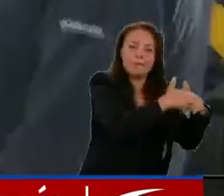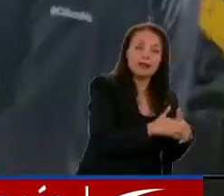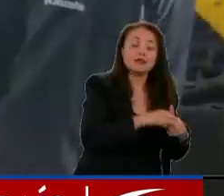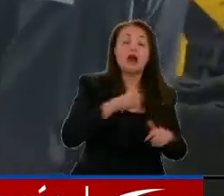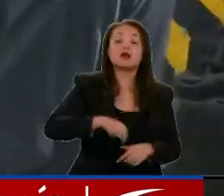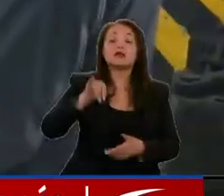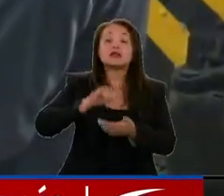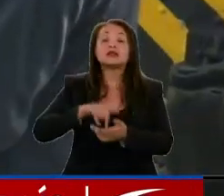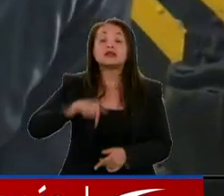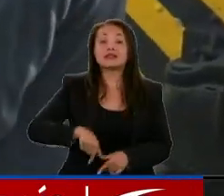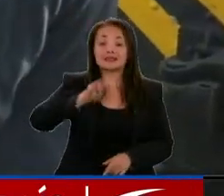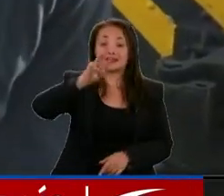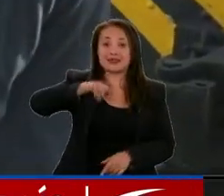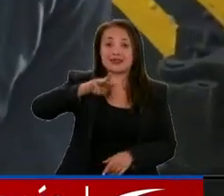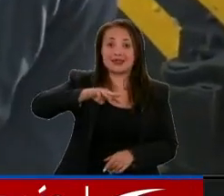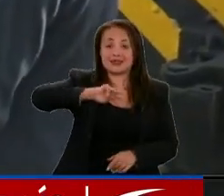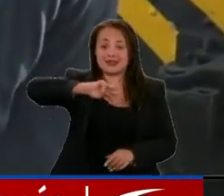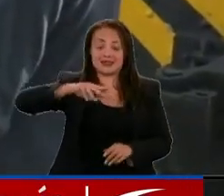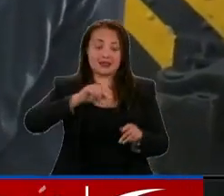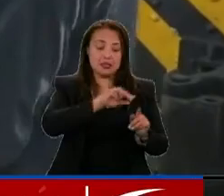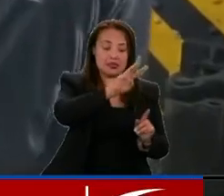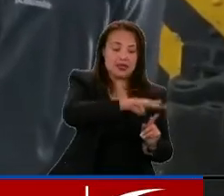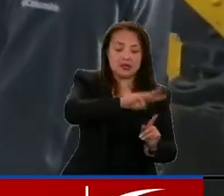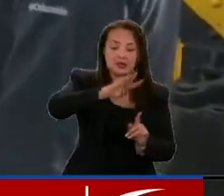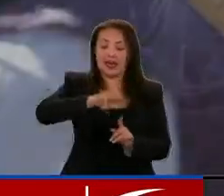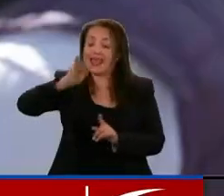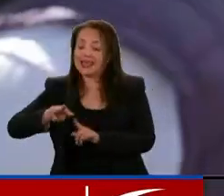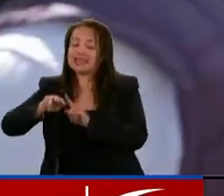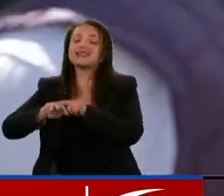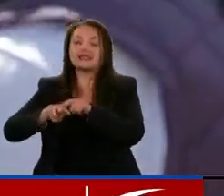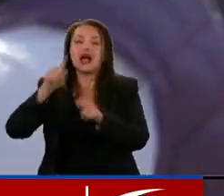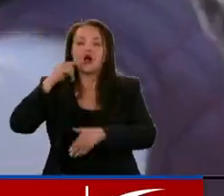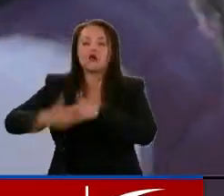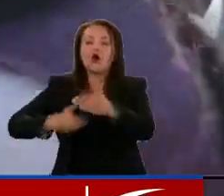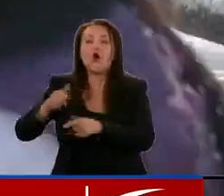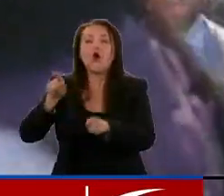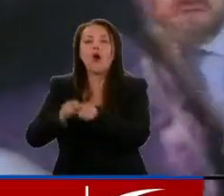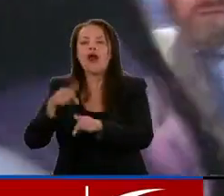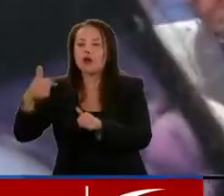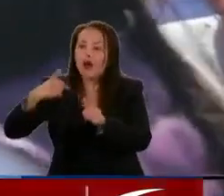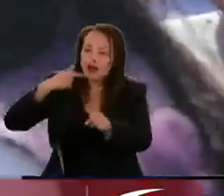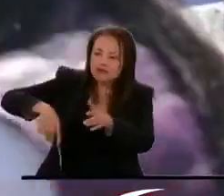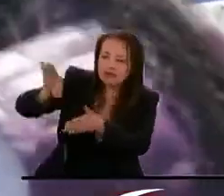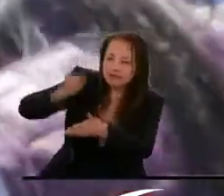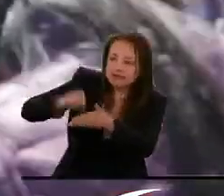tercer trimestre de este año sea adjudicado el proceso de consultoría, que es el siguiente paso en el desarrollo de esta iniciativa.